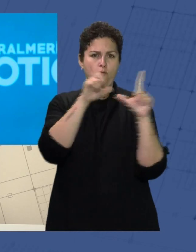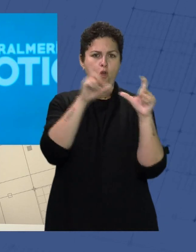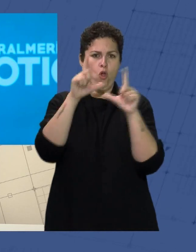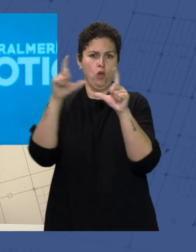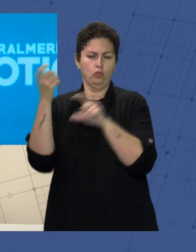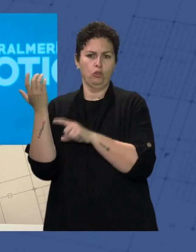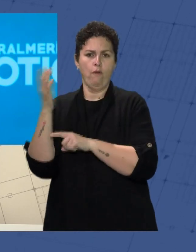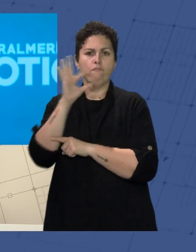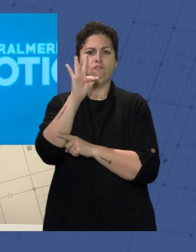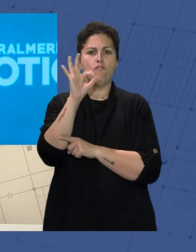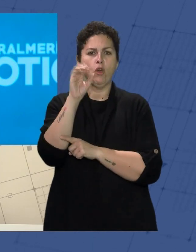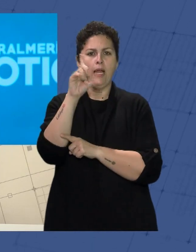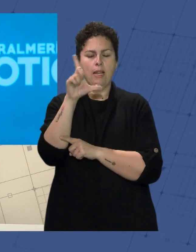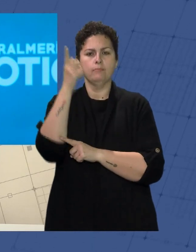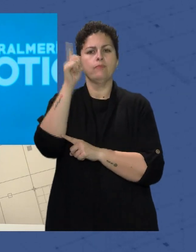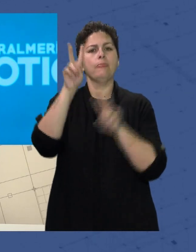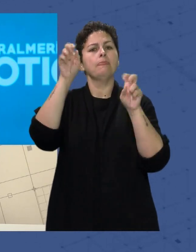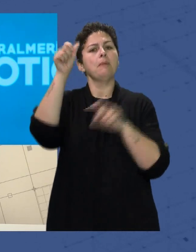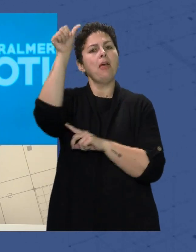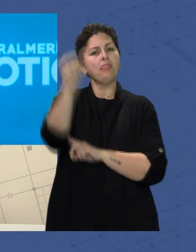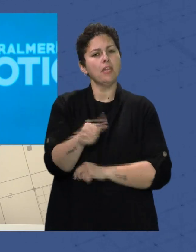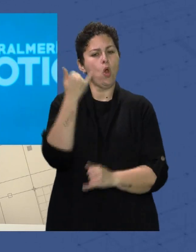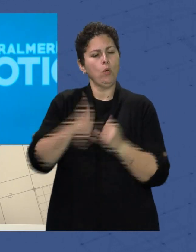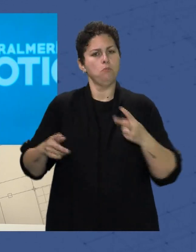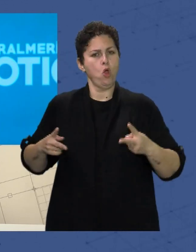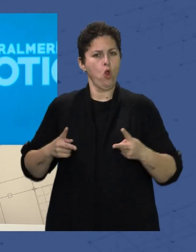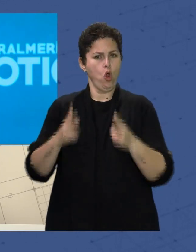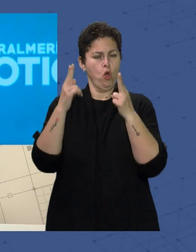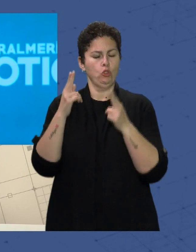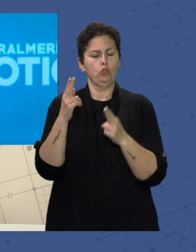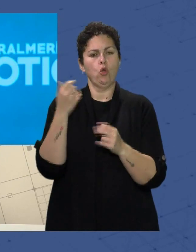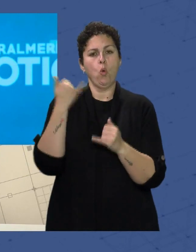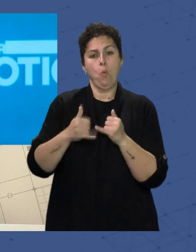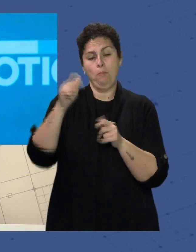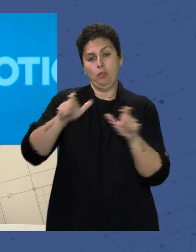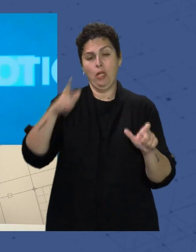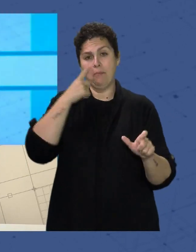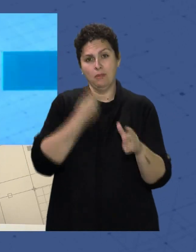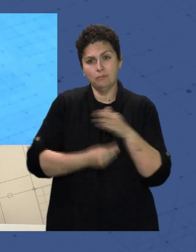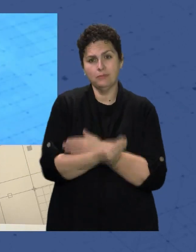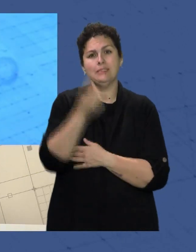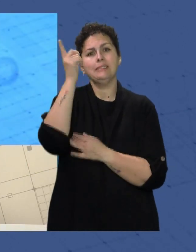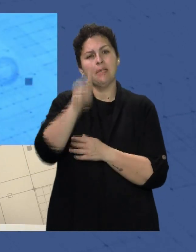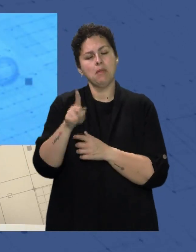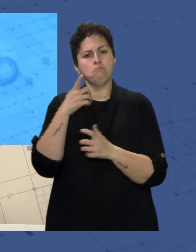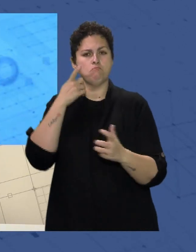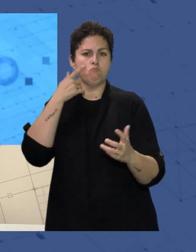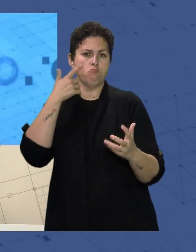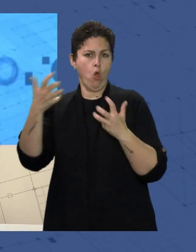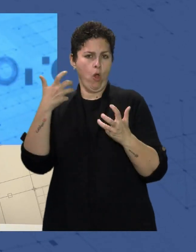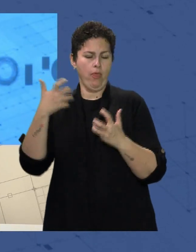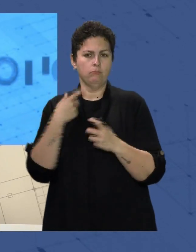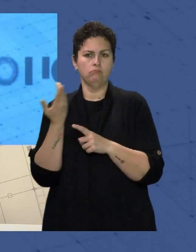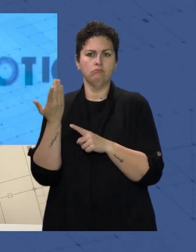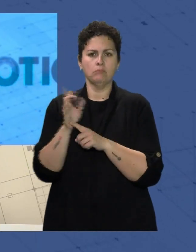Focoal Hablamos de cine Con el último corto Del almeriense David del Águila Y por otro lado De moda Con un evento Que reunía